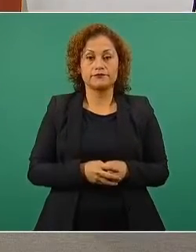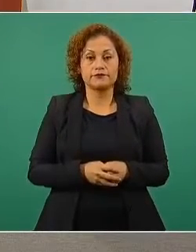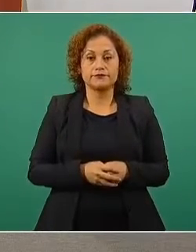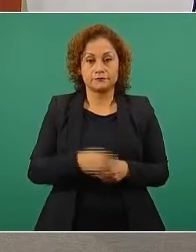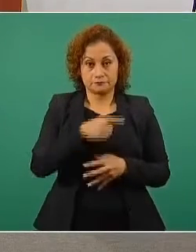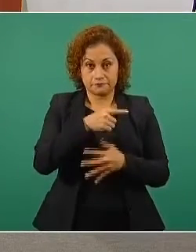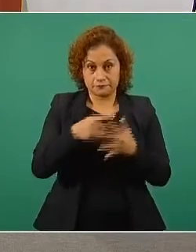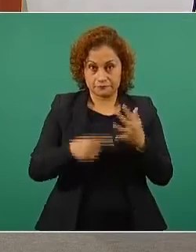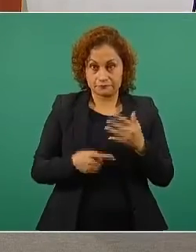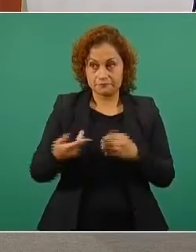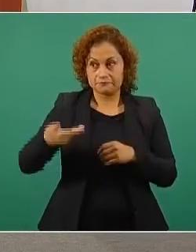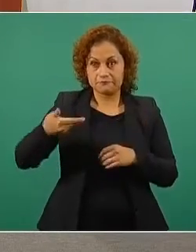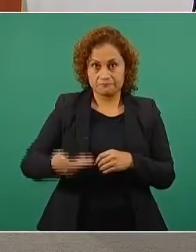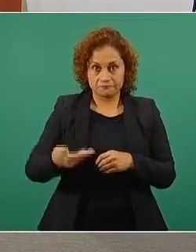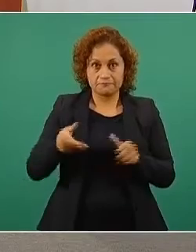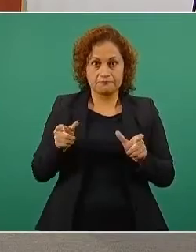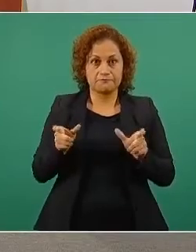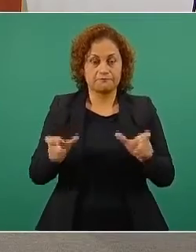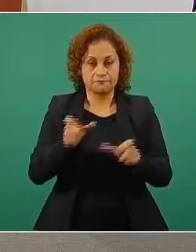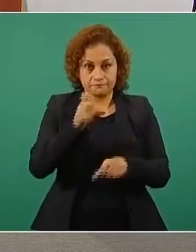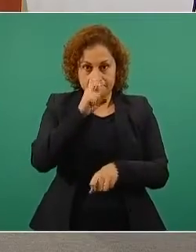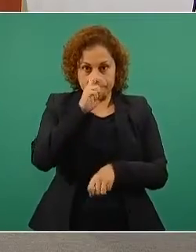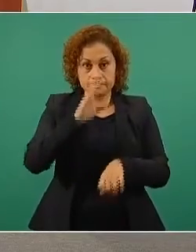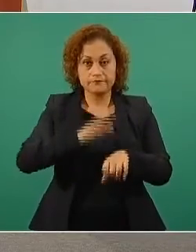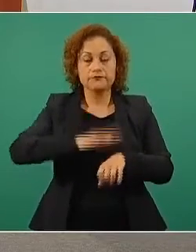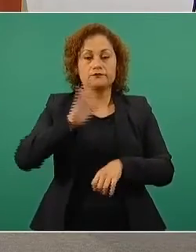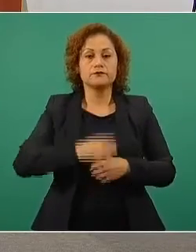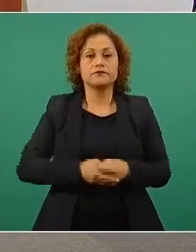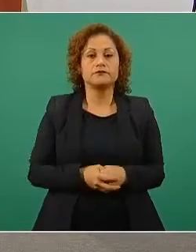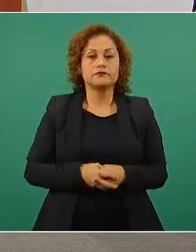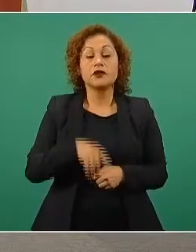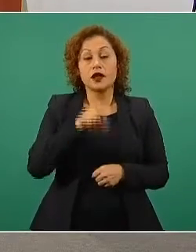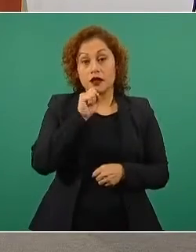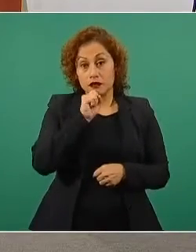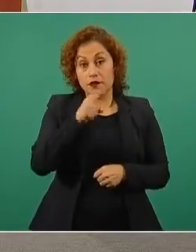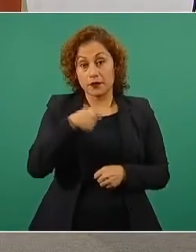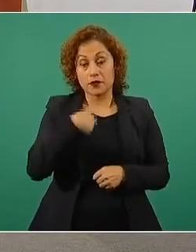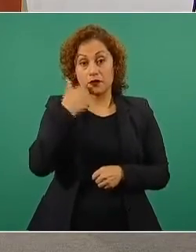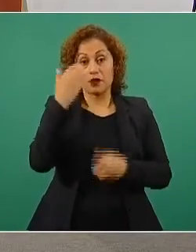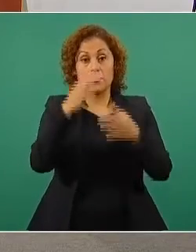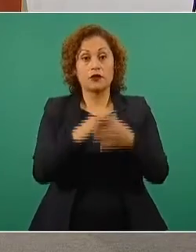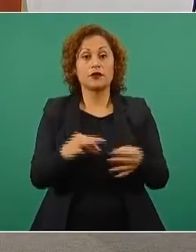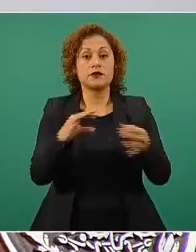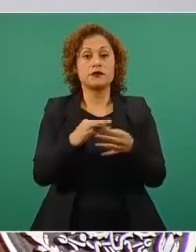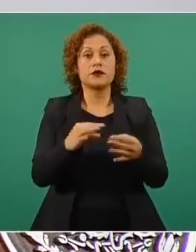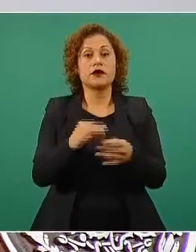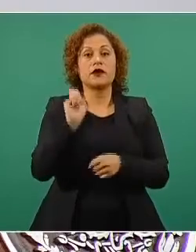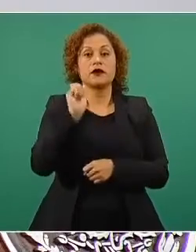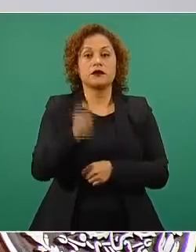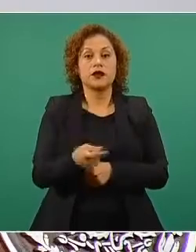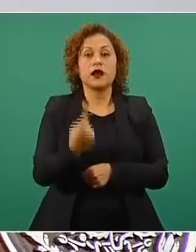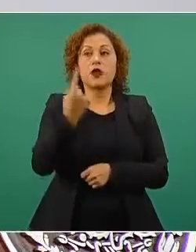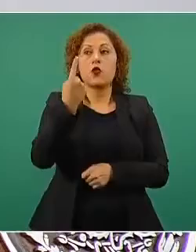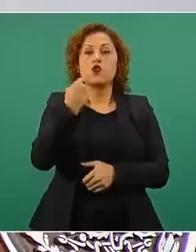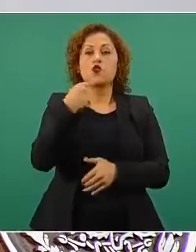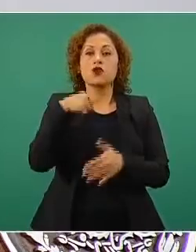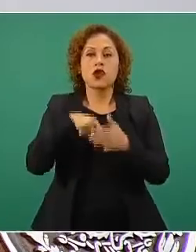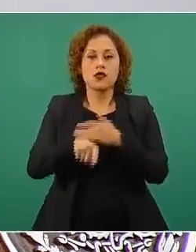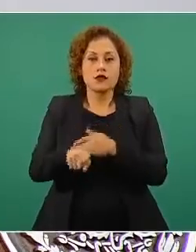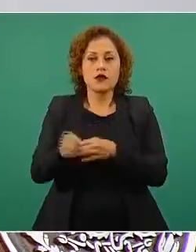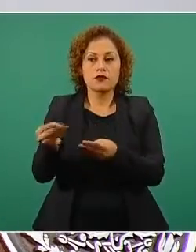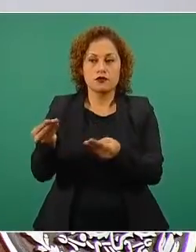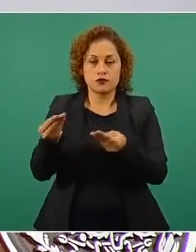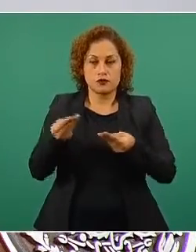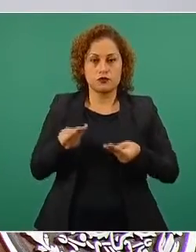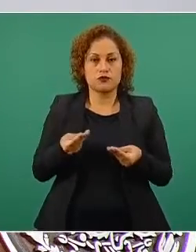que se recibió una denuncia en el centro,